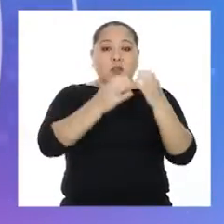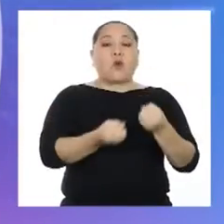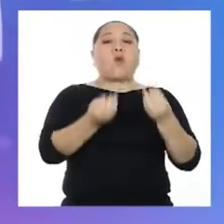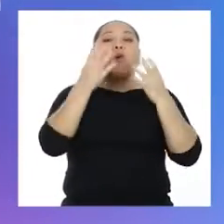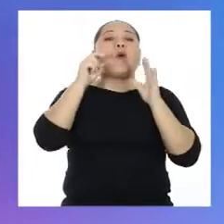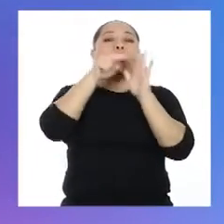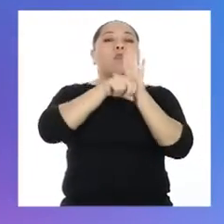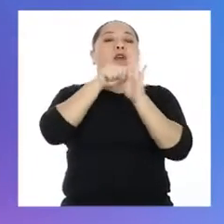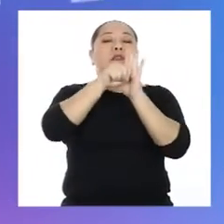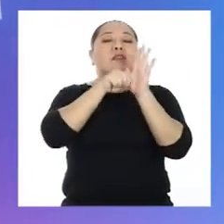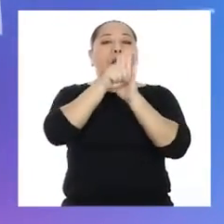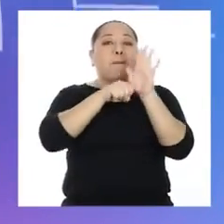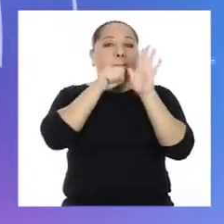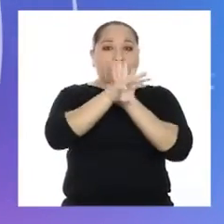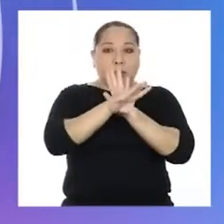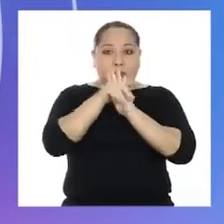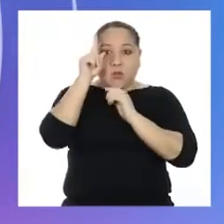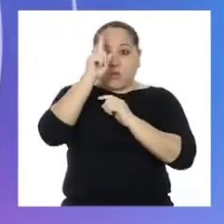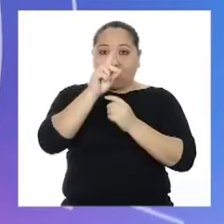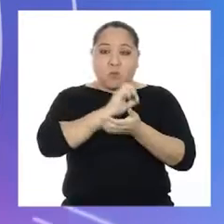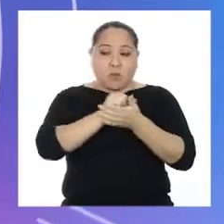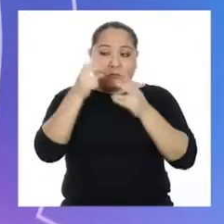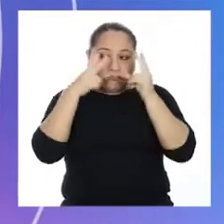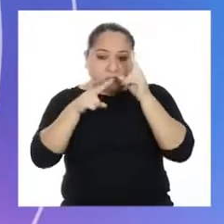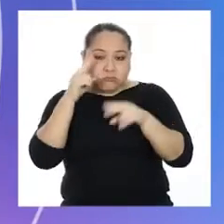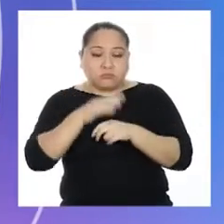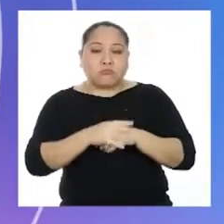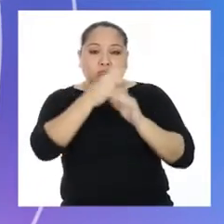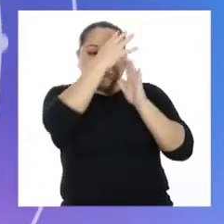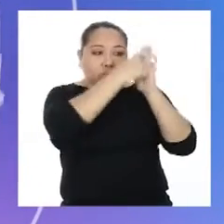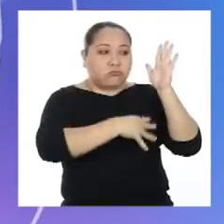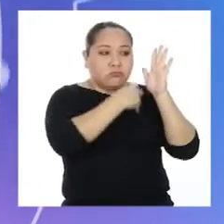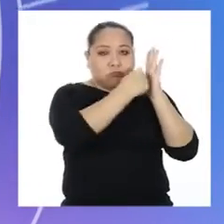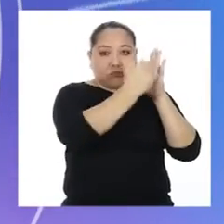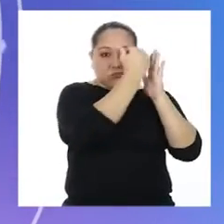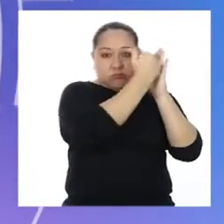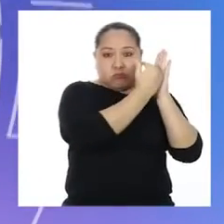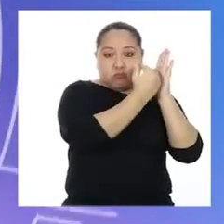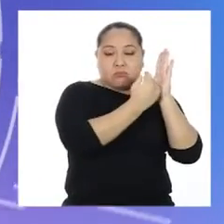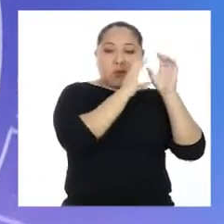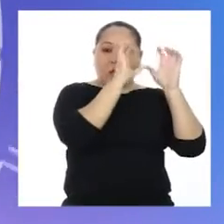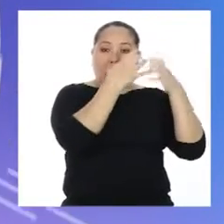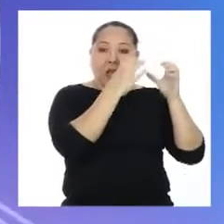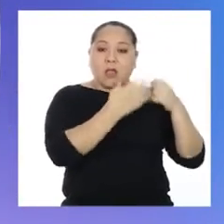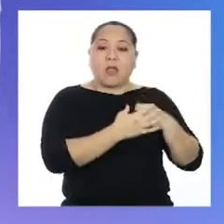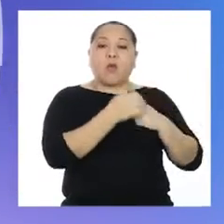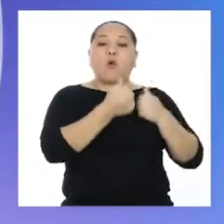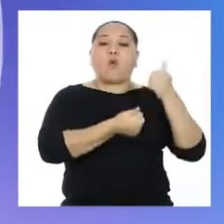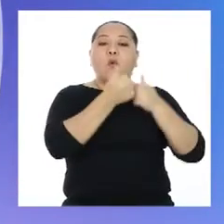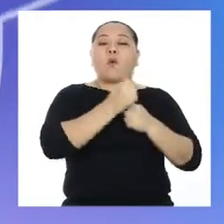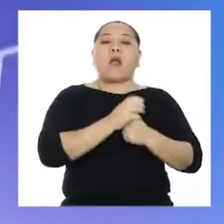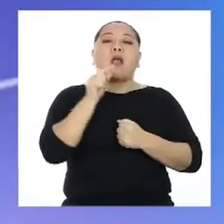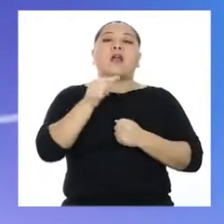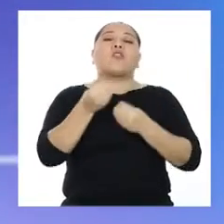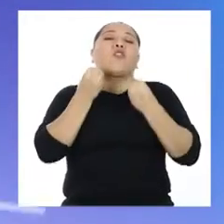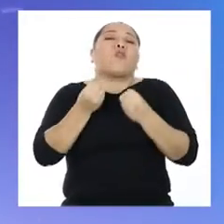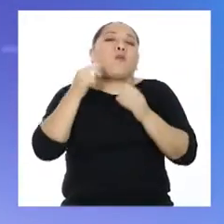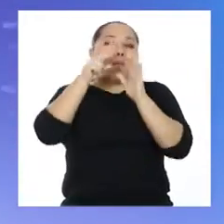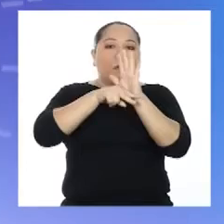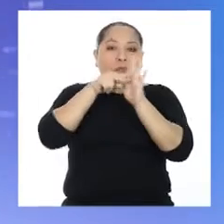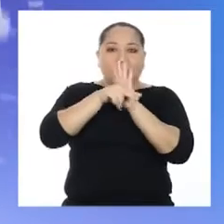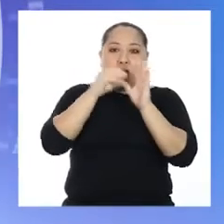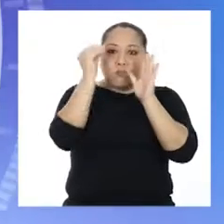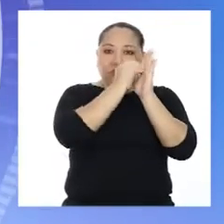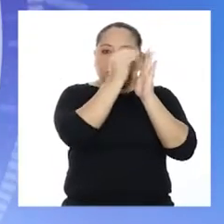clasificar cuántas películas hemos visto en un mes, armar una tabla de frecuencia clasificando por género de